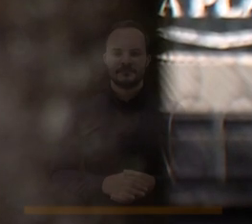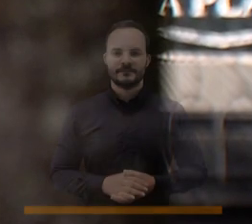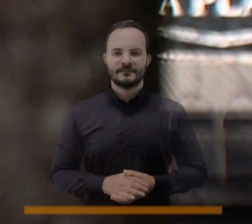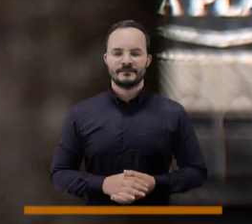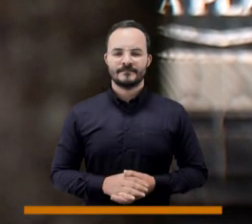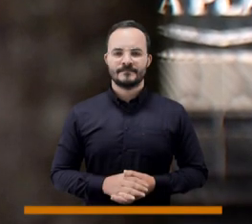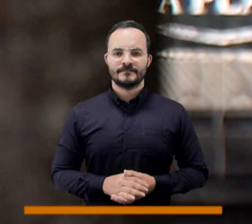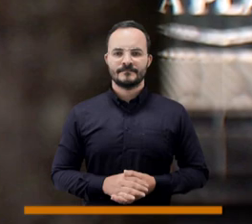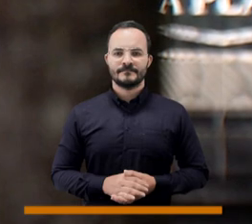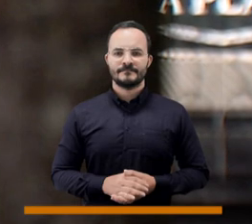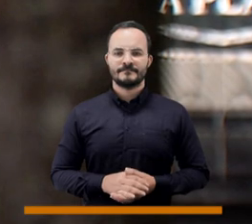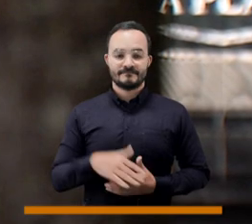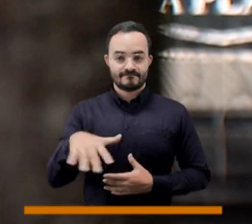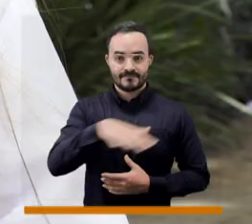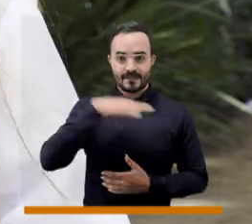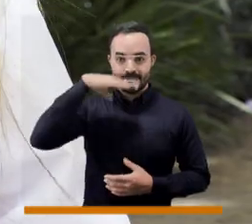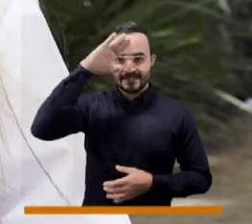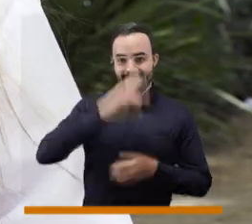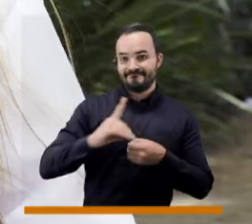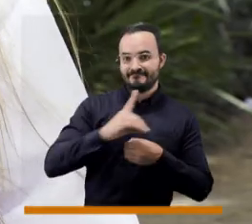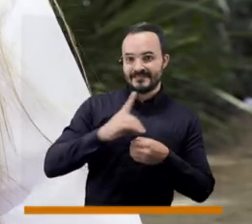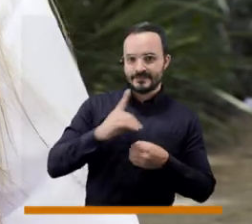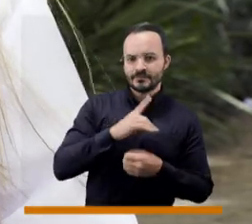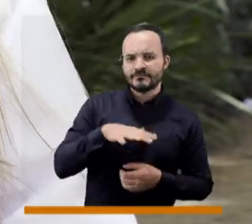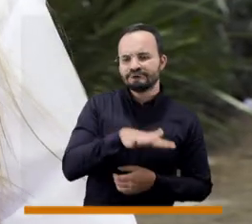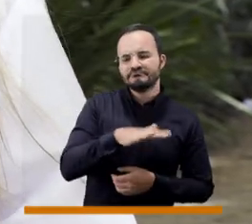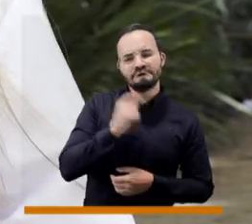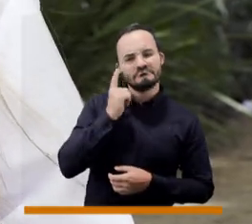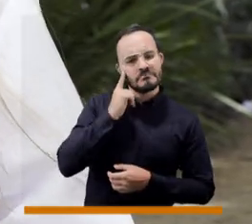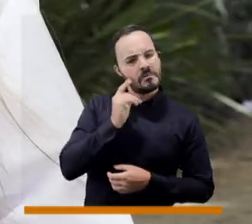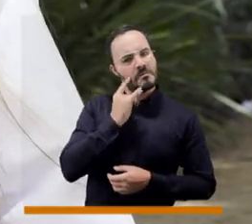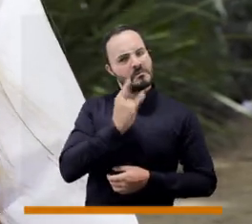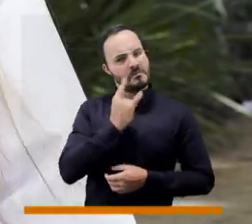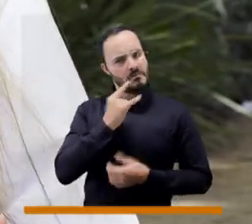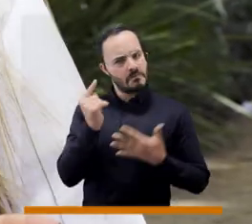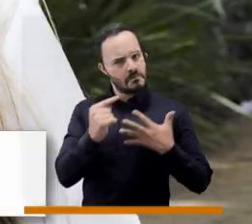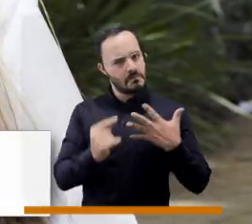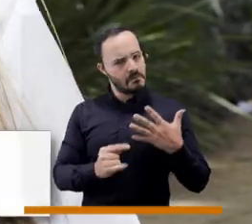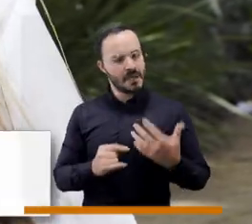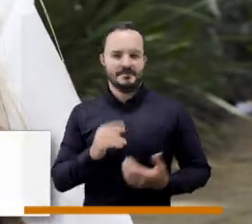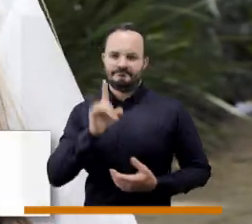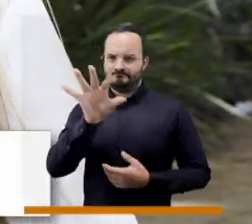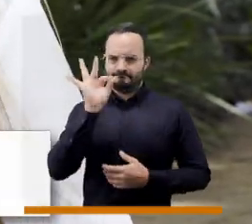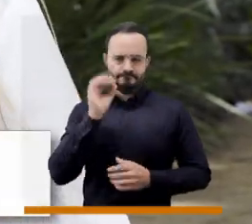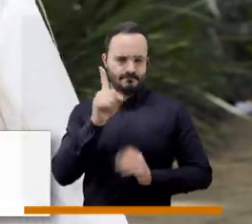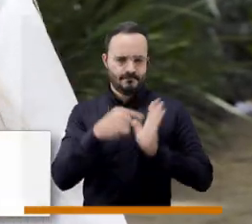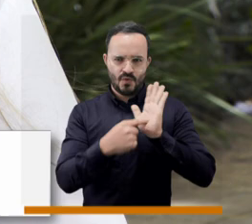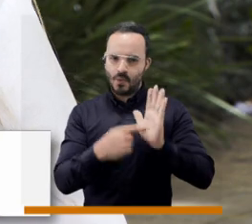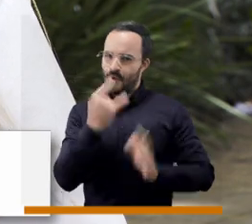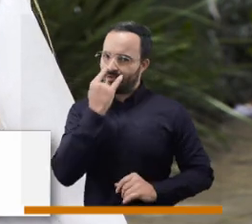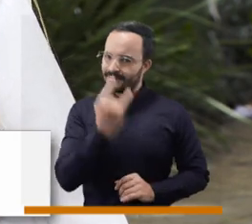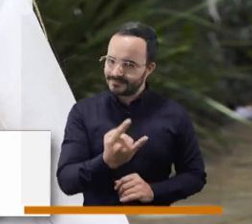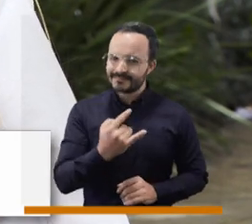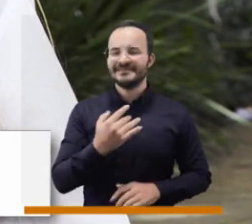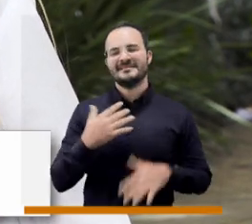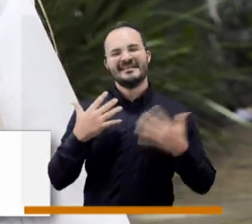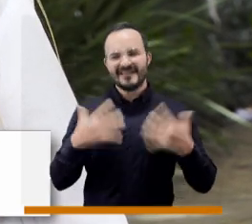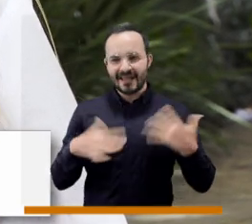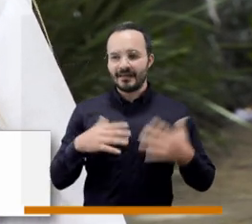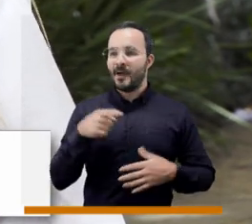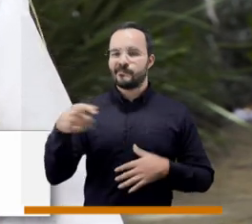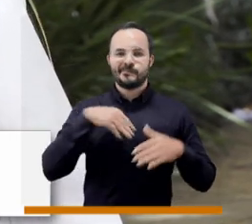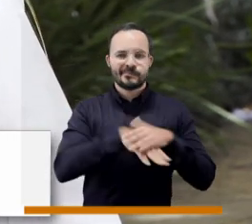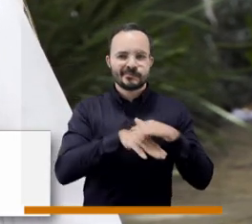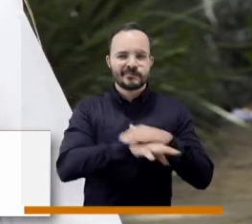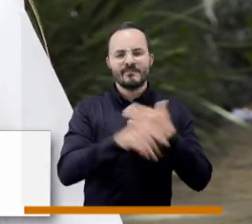El Distrito de Medellín, entre sus curiosidades, tiene inventarios de muchas cosas. Recordemos que en un microprograma pasado